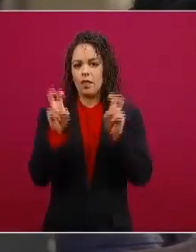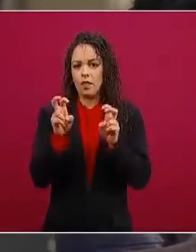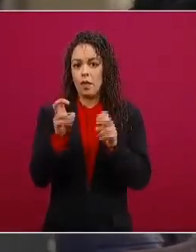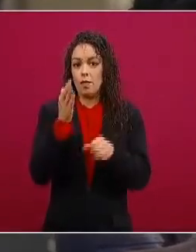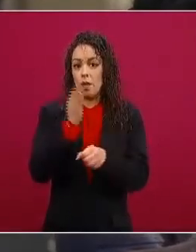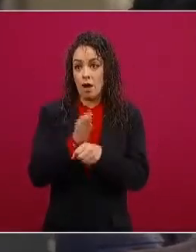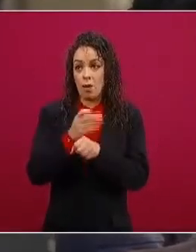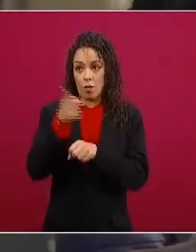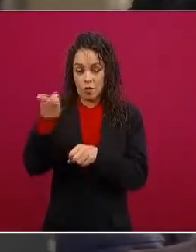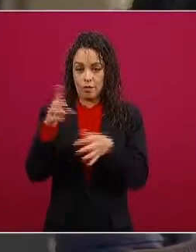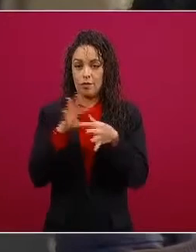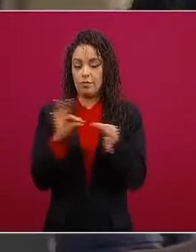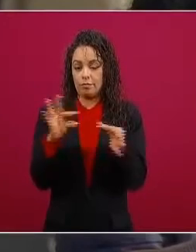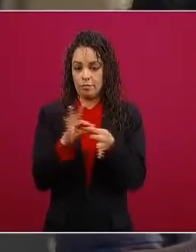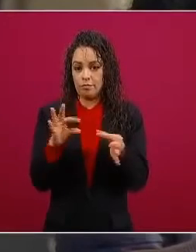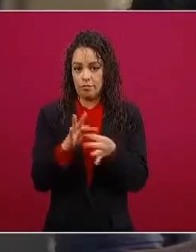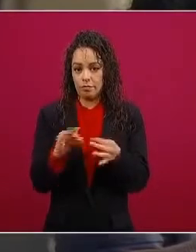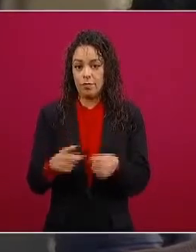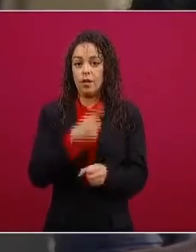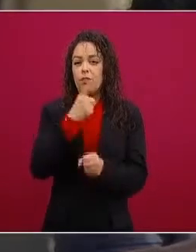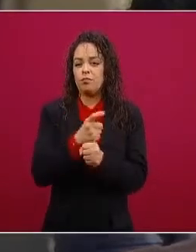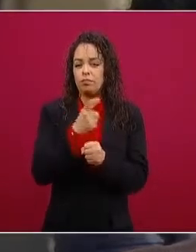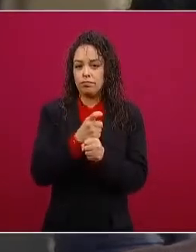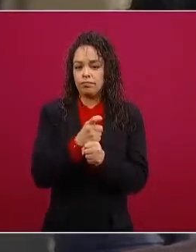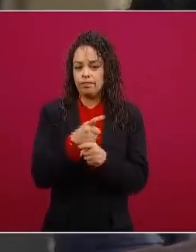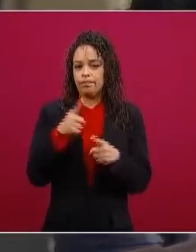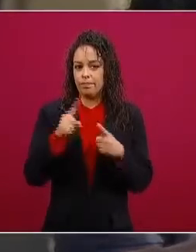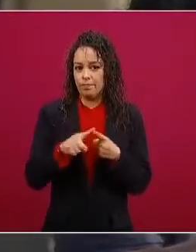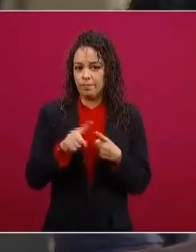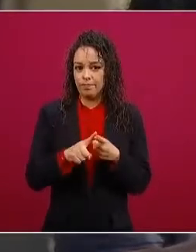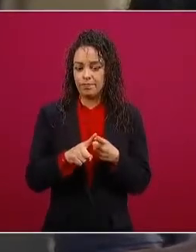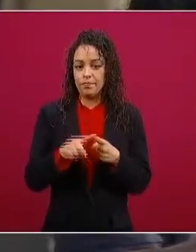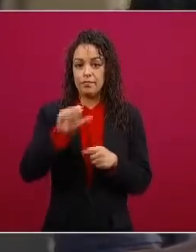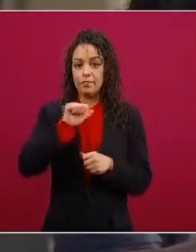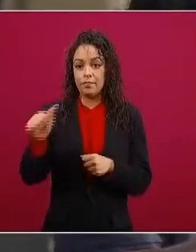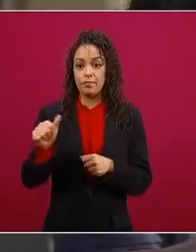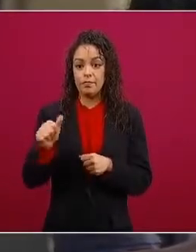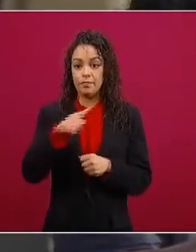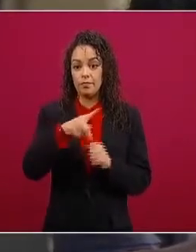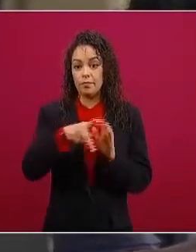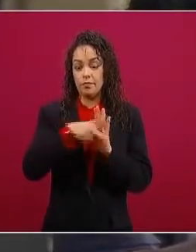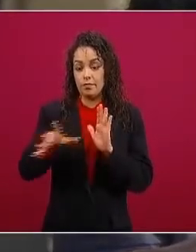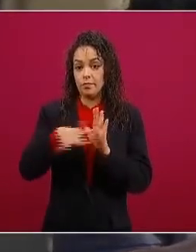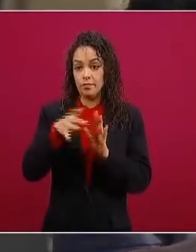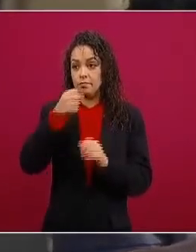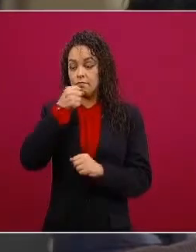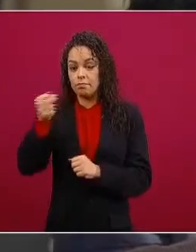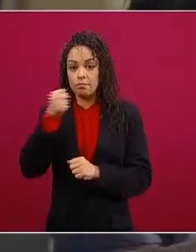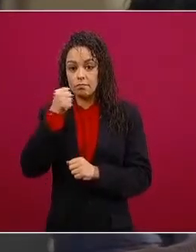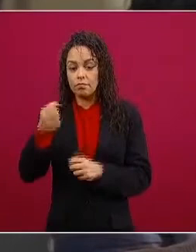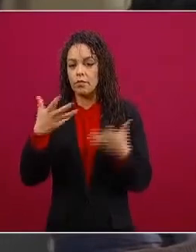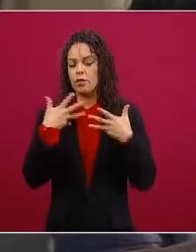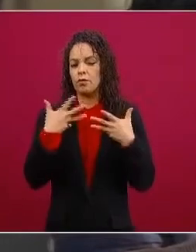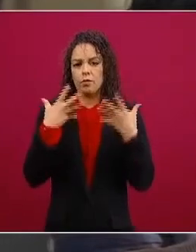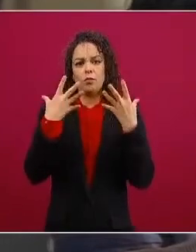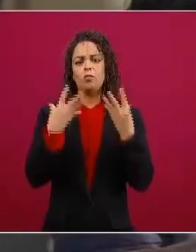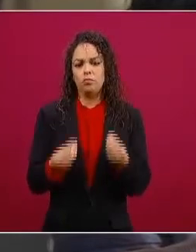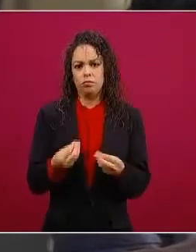tratando el primero es sobre los periodistas hay muchos periodistas honestos